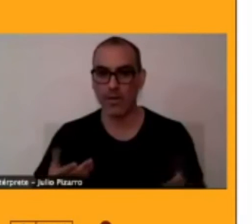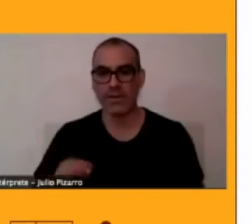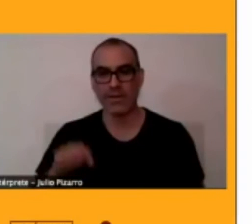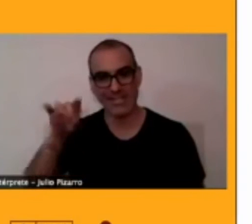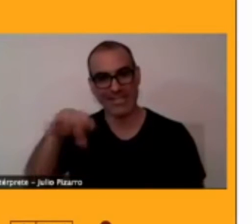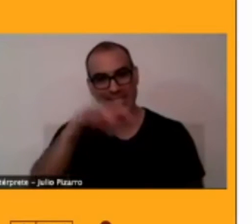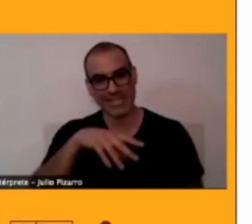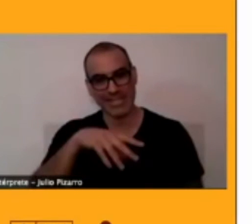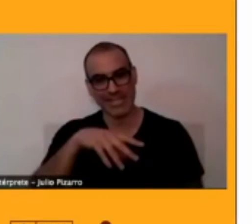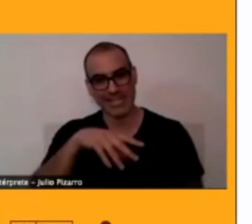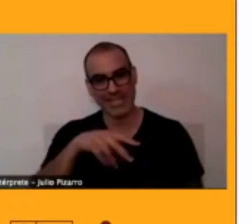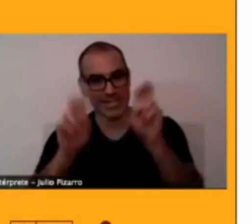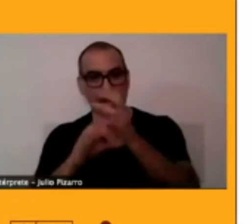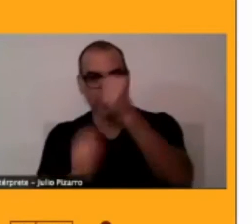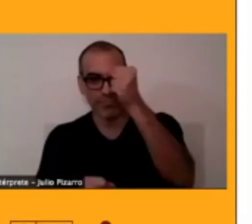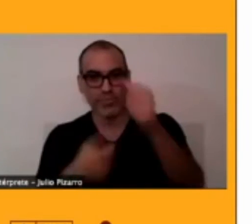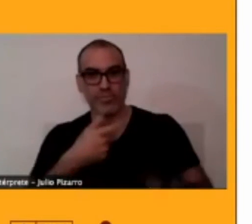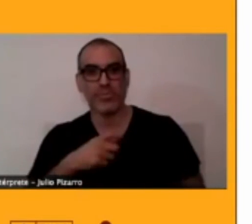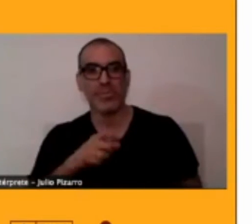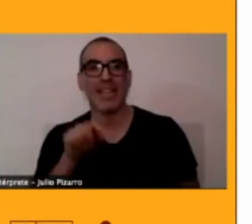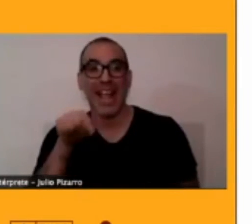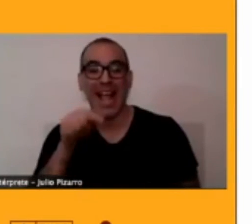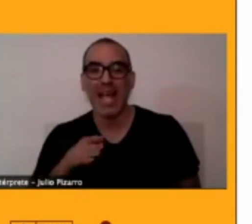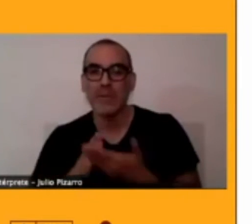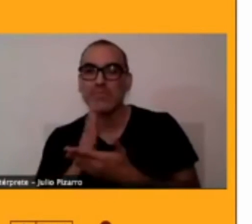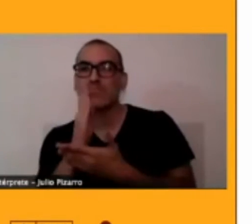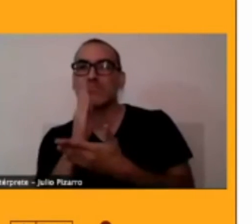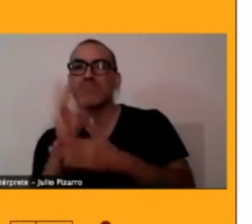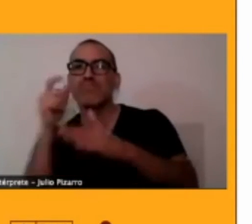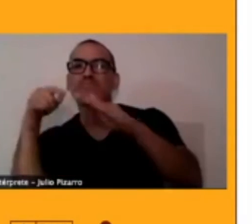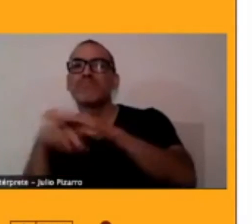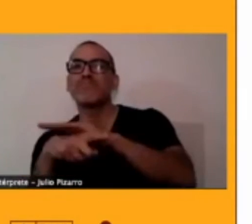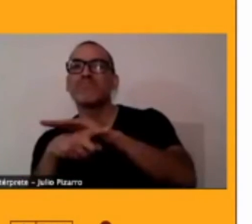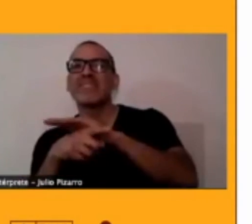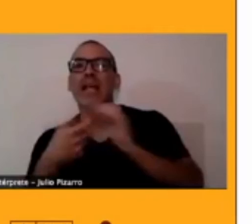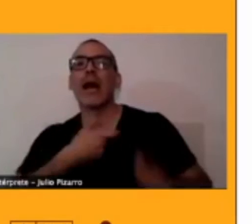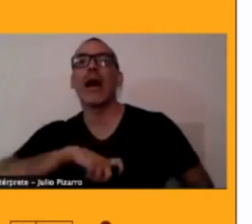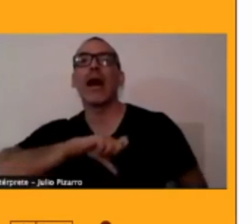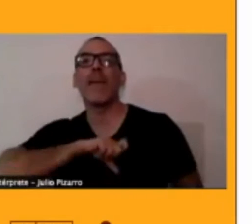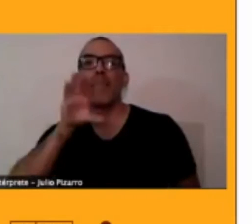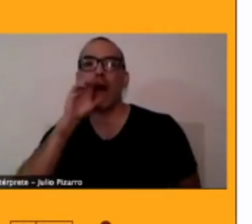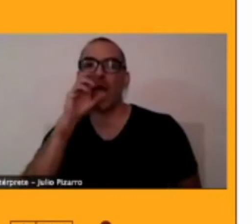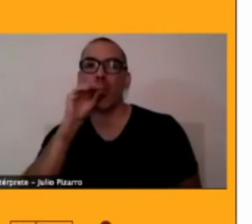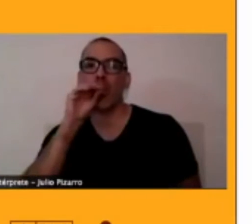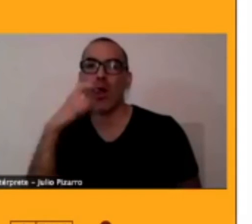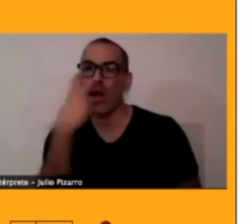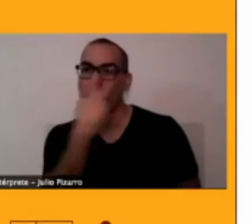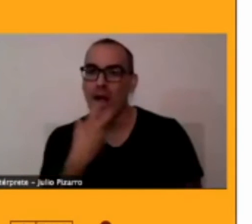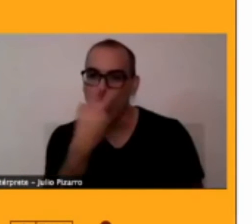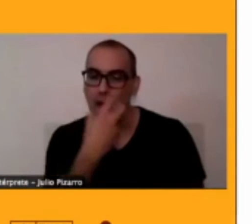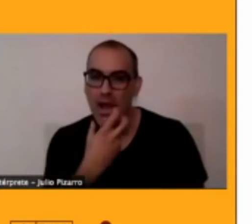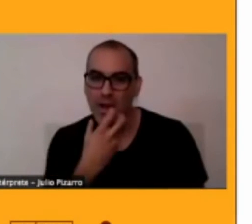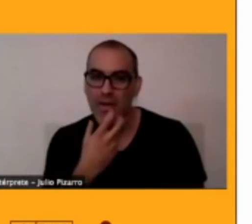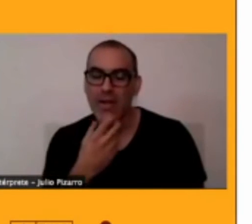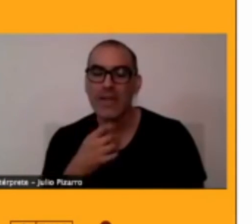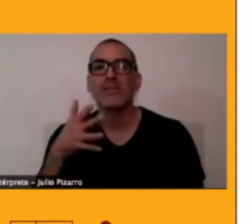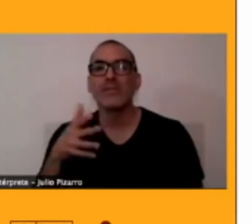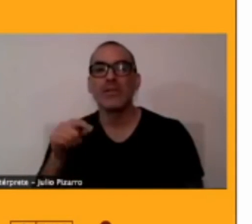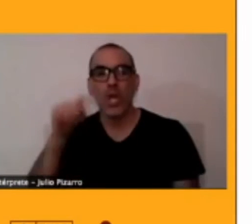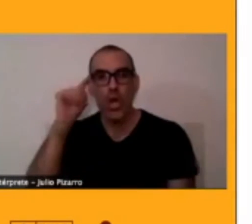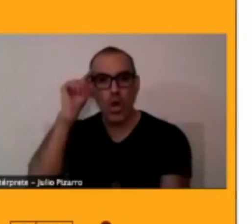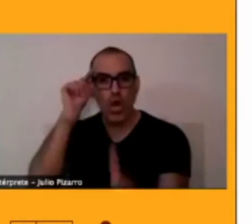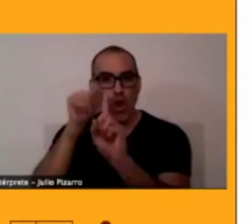chileno el español. Y claro está que los dos objetivos eran principales del periodo de colonización,